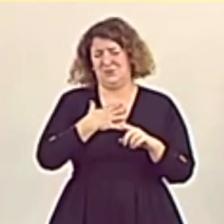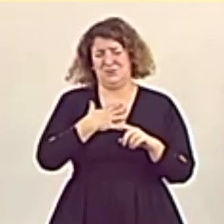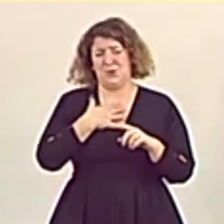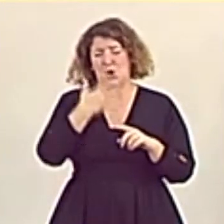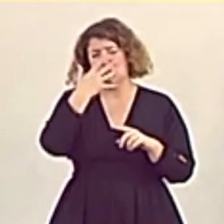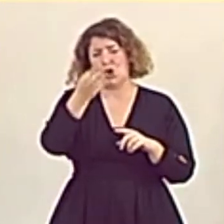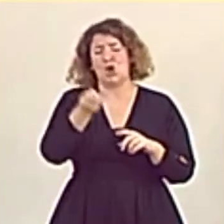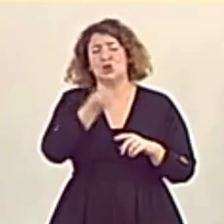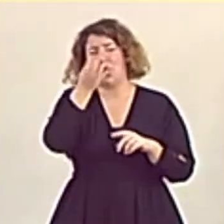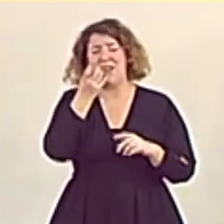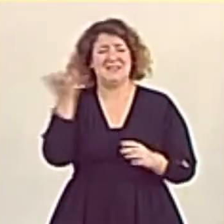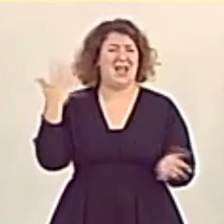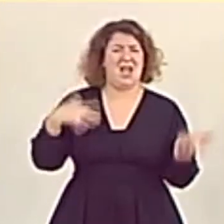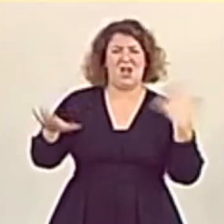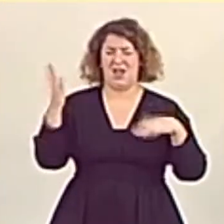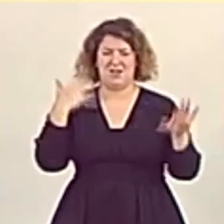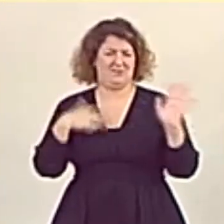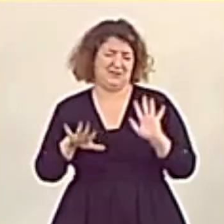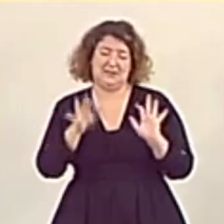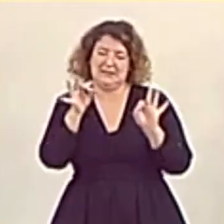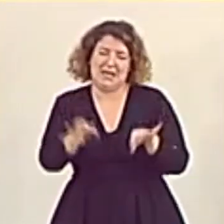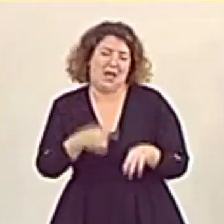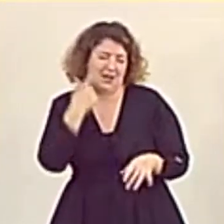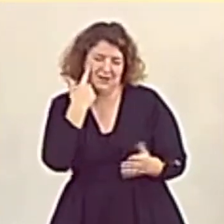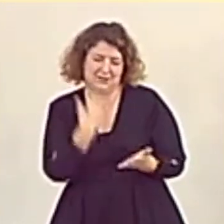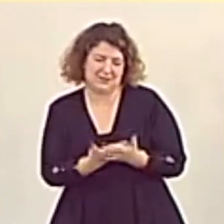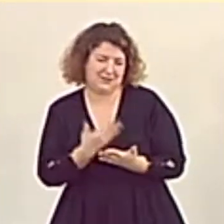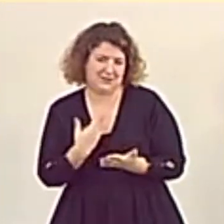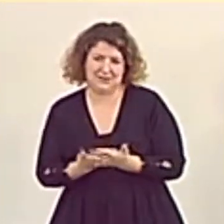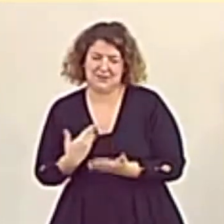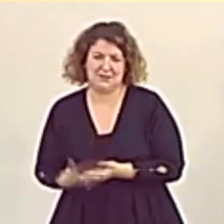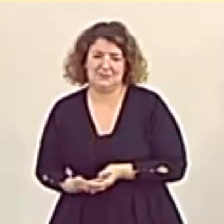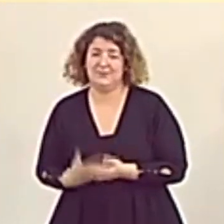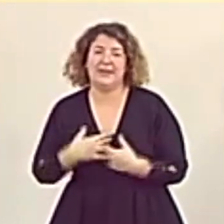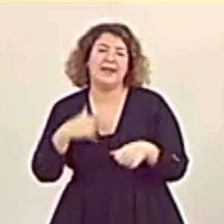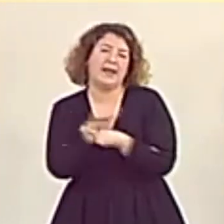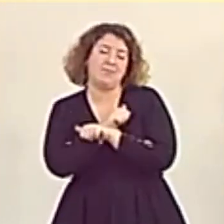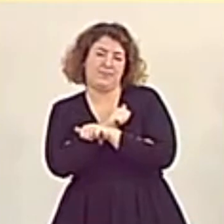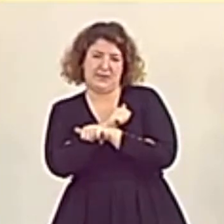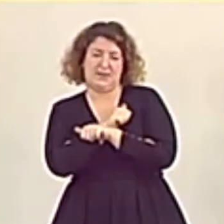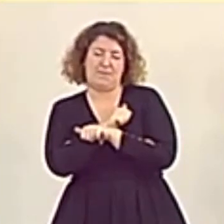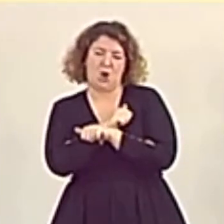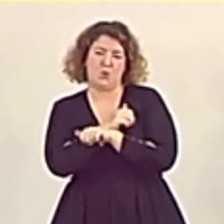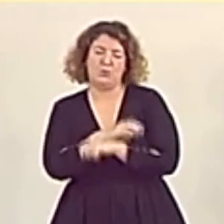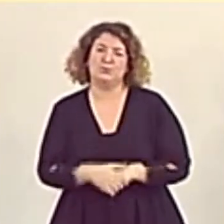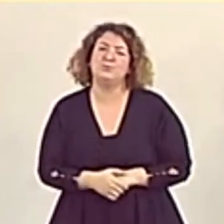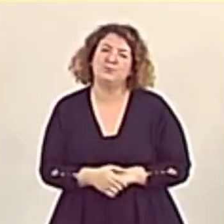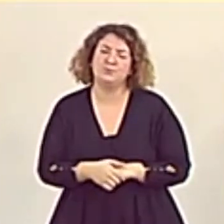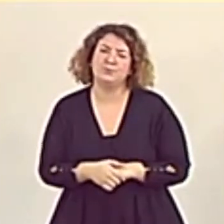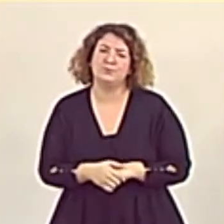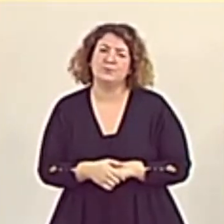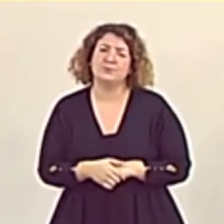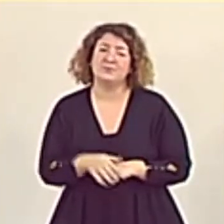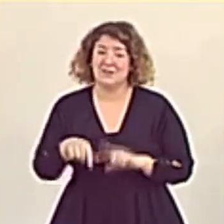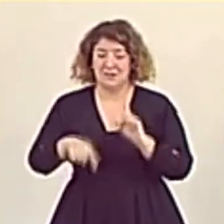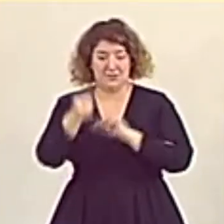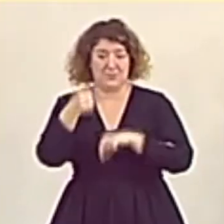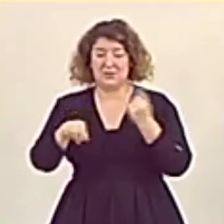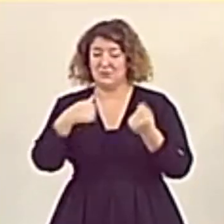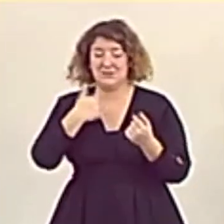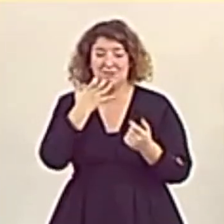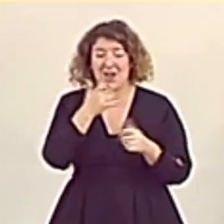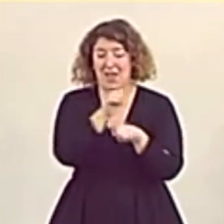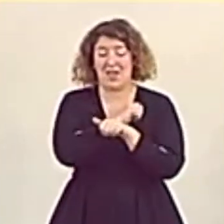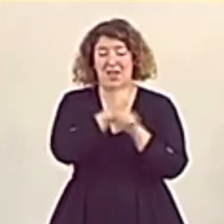socialista que se precie. Eso nunca falta. El desempleo. Y estos presupuestos contribuyen a la